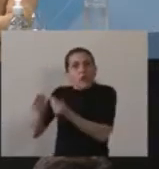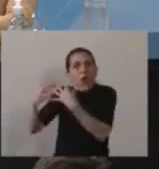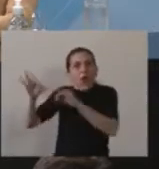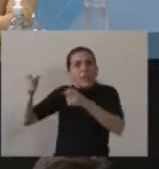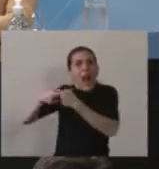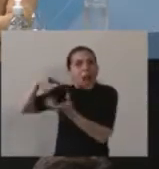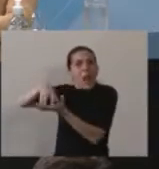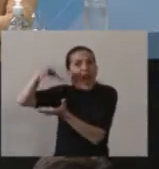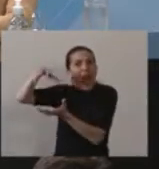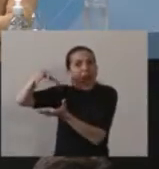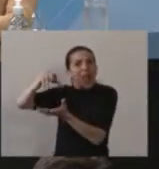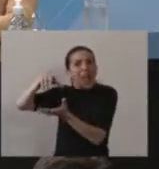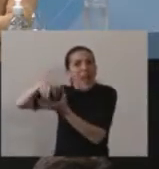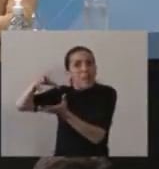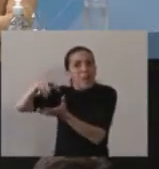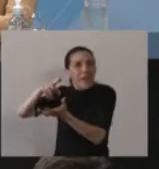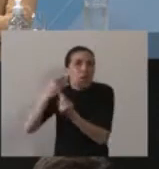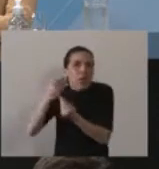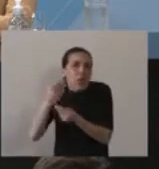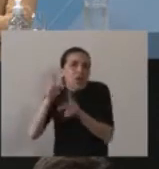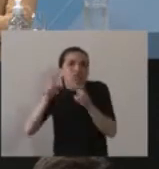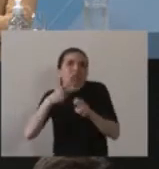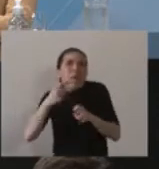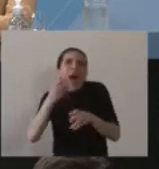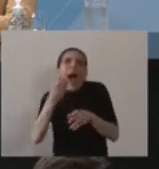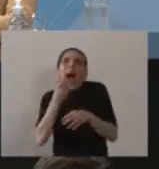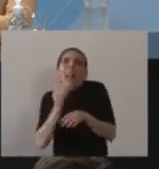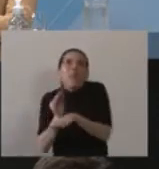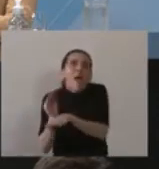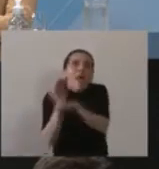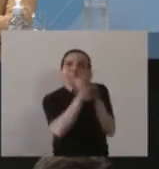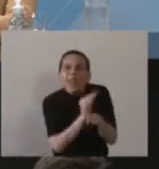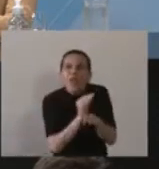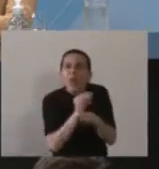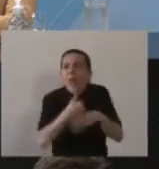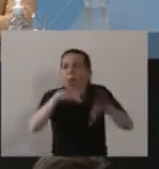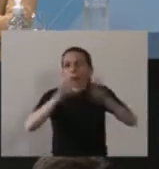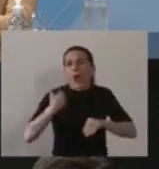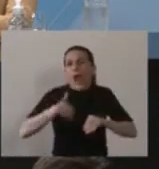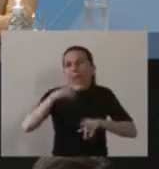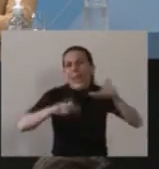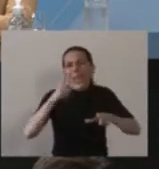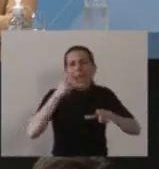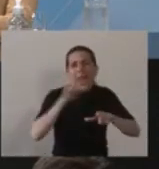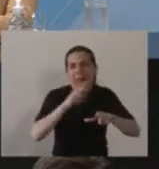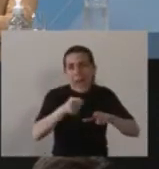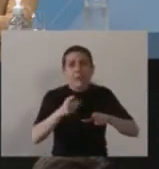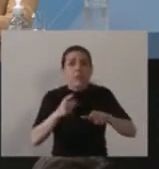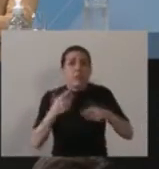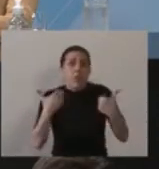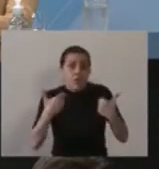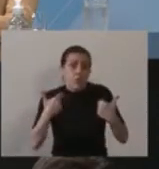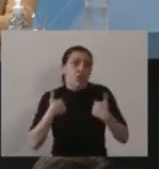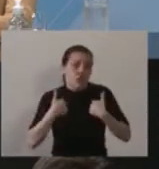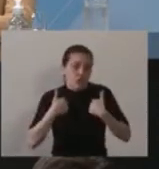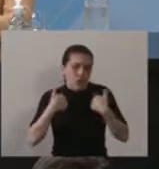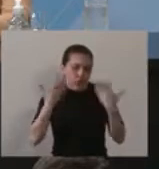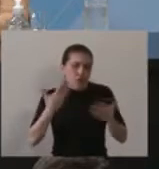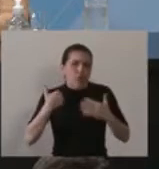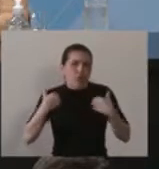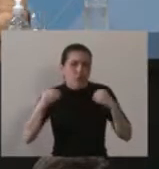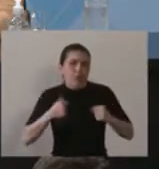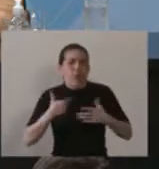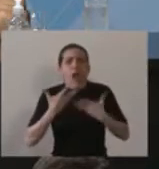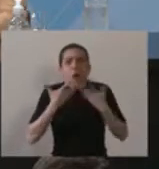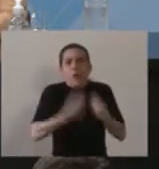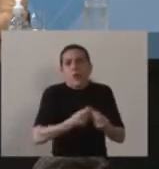tiene que ver con la soberanía alimentaria de todos los argentinos y las argentinas. Así que, por supuesto, dispuesta a colaborar desde el Senado de la Nación